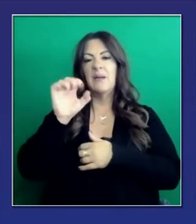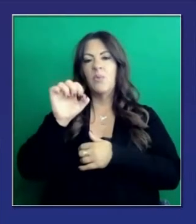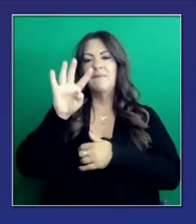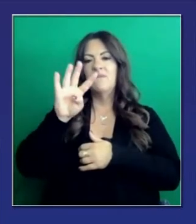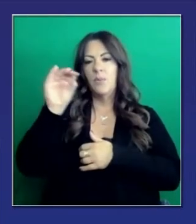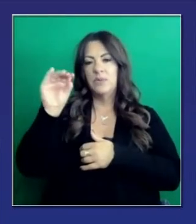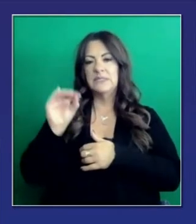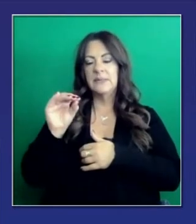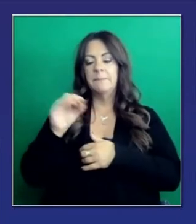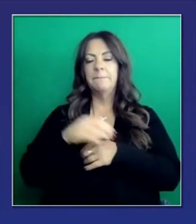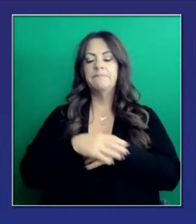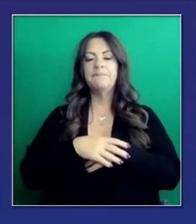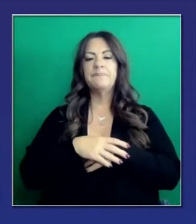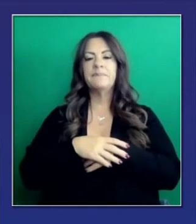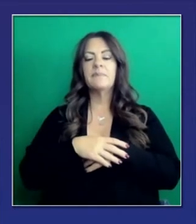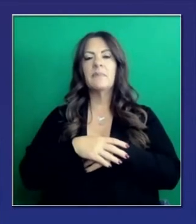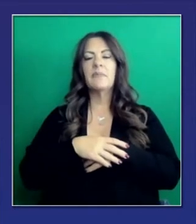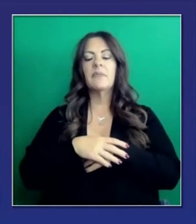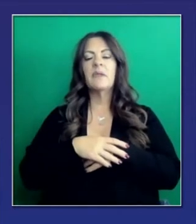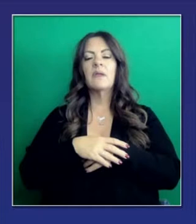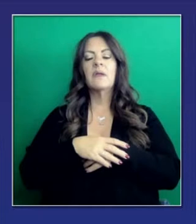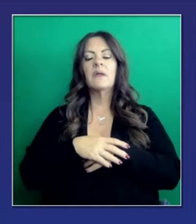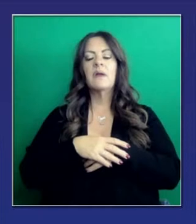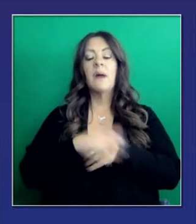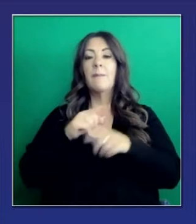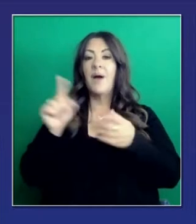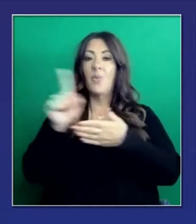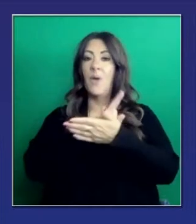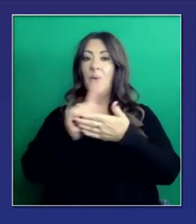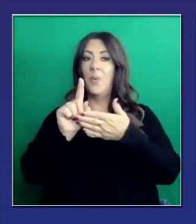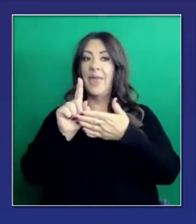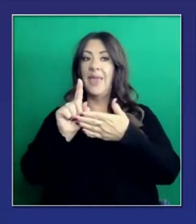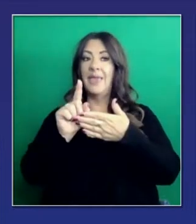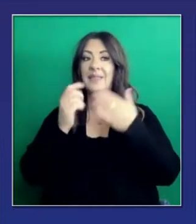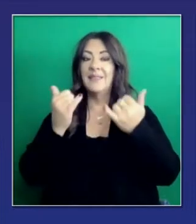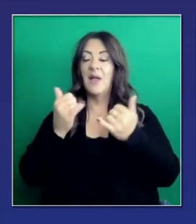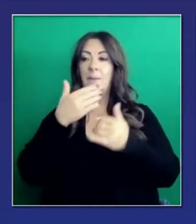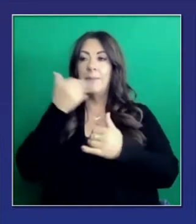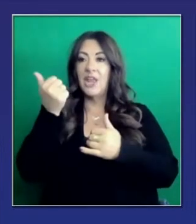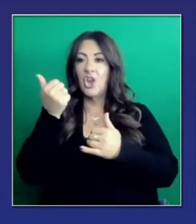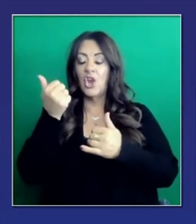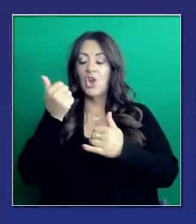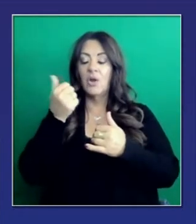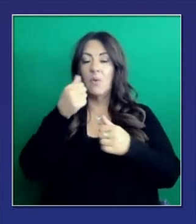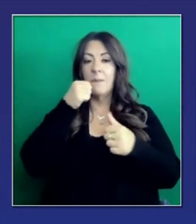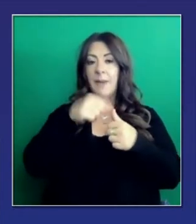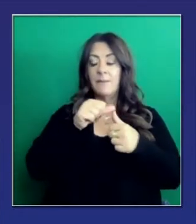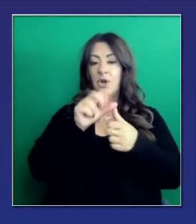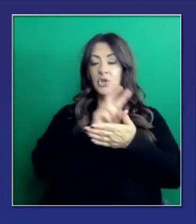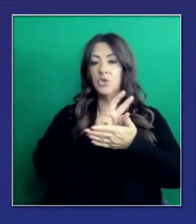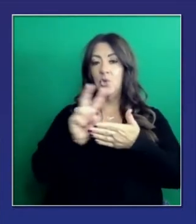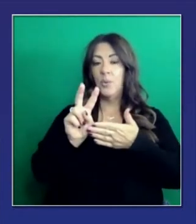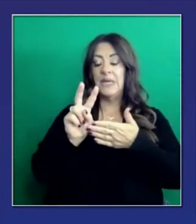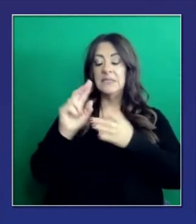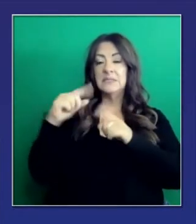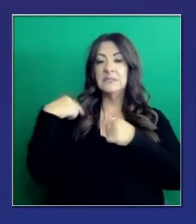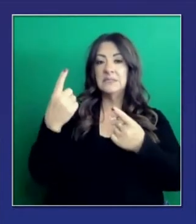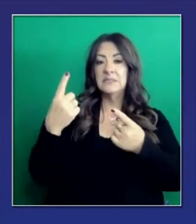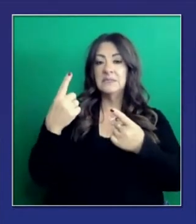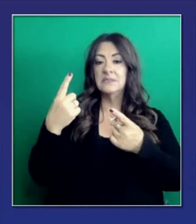la tasa de 7 días, incluso más favorable, una vez más, 14 días y 9.4%.